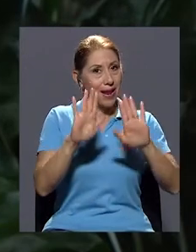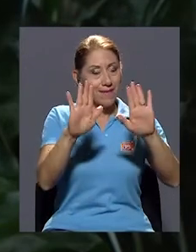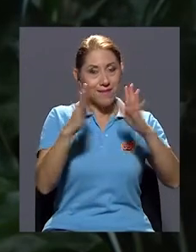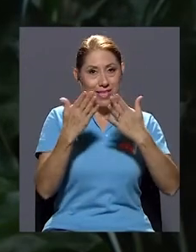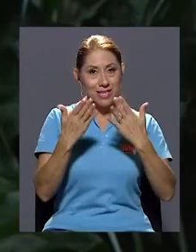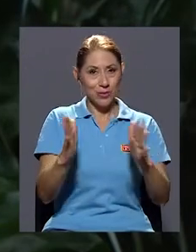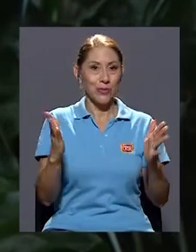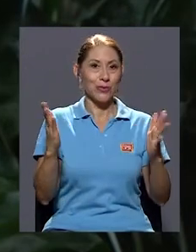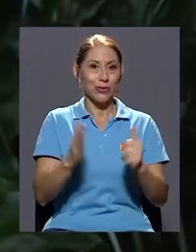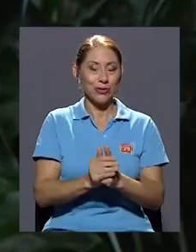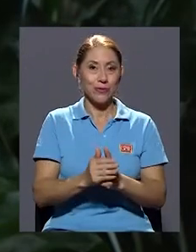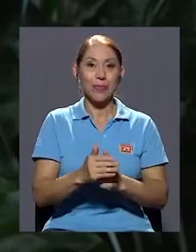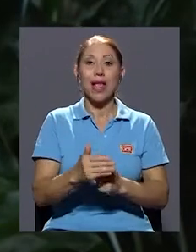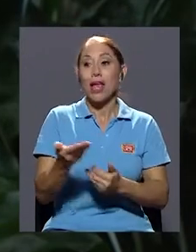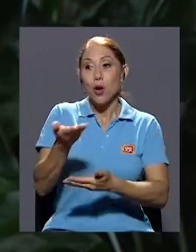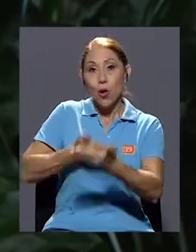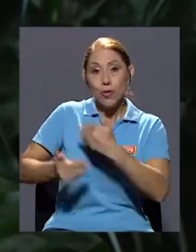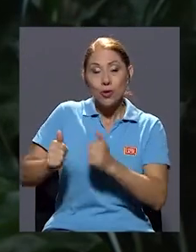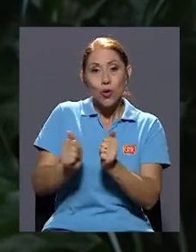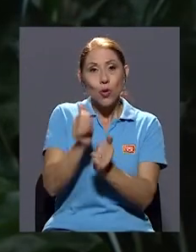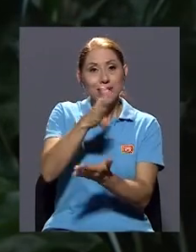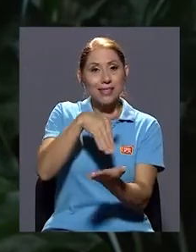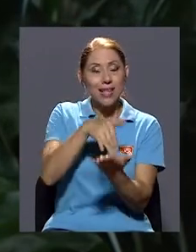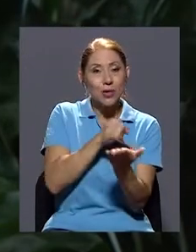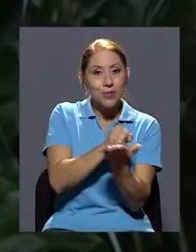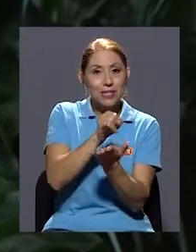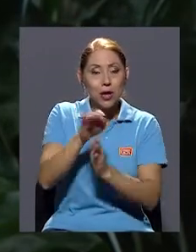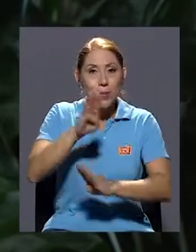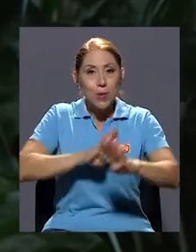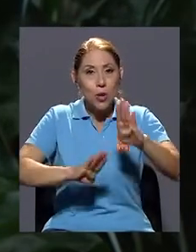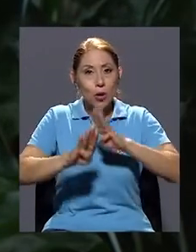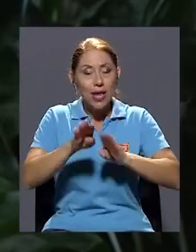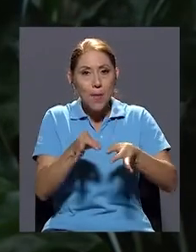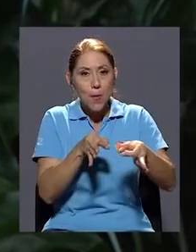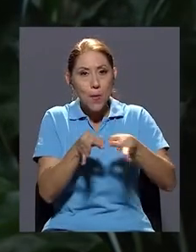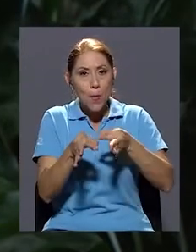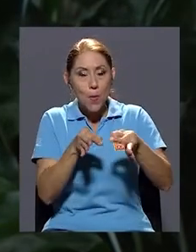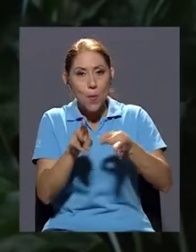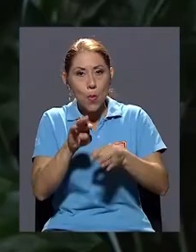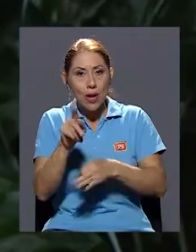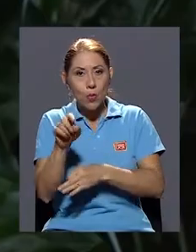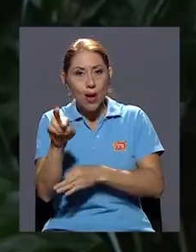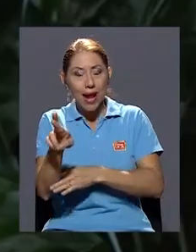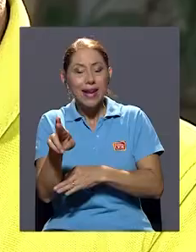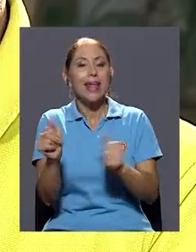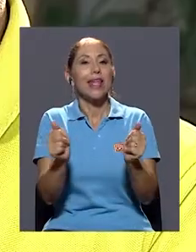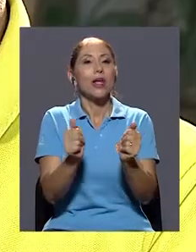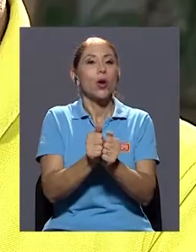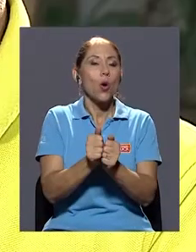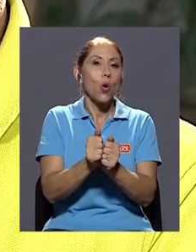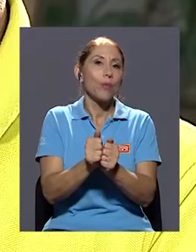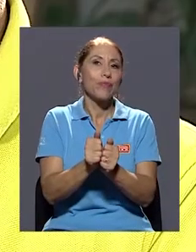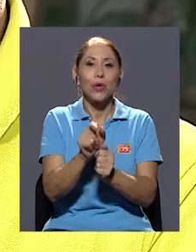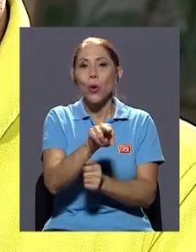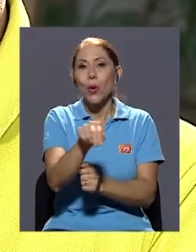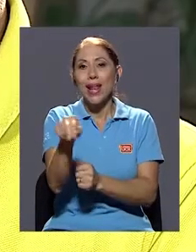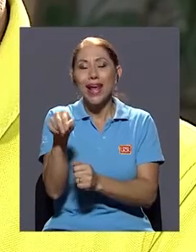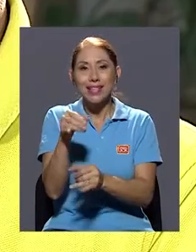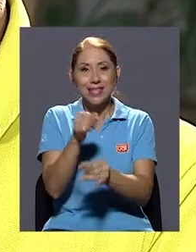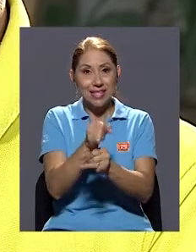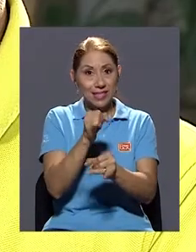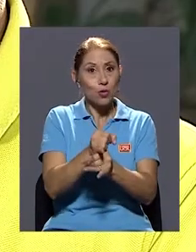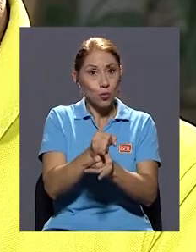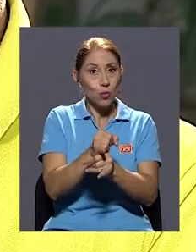maravillosos. Tenemos colaboración con el Centro de Investigación en Biología Molecular y Celular y colegas